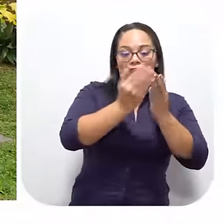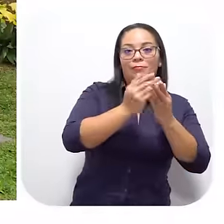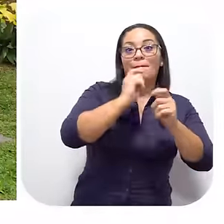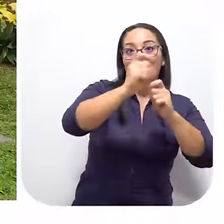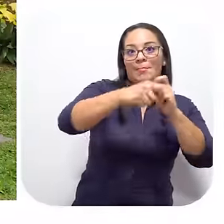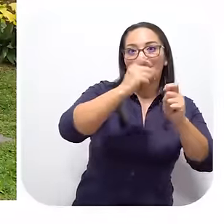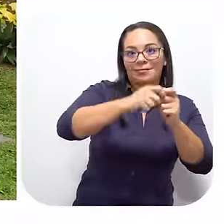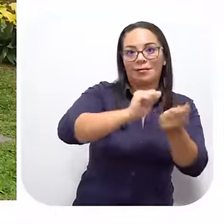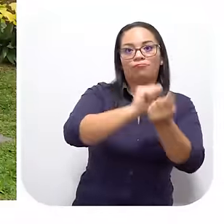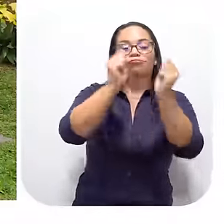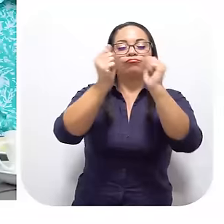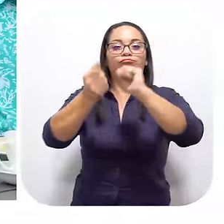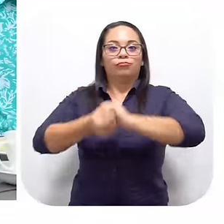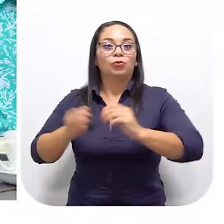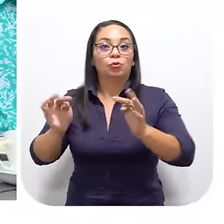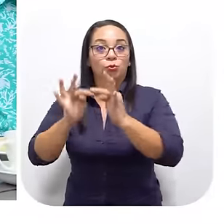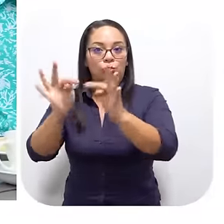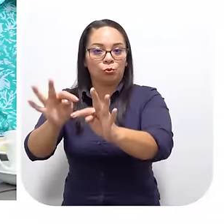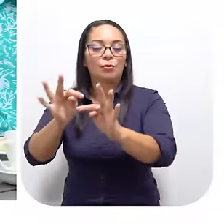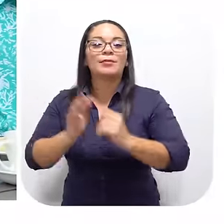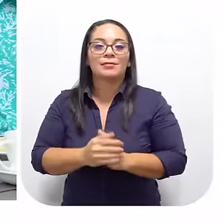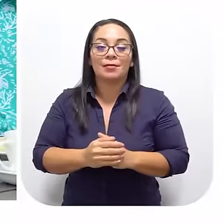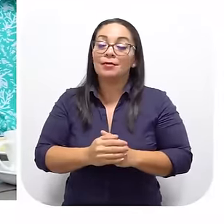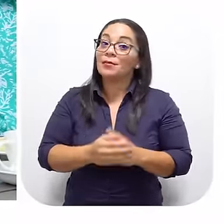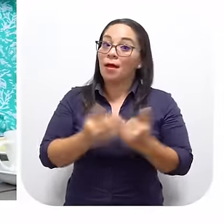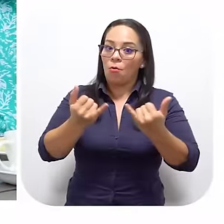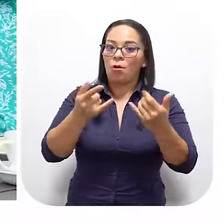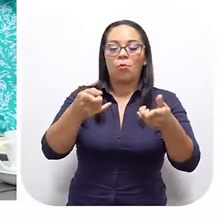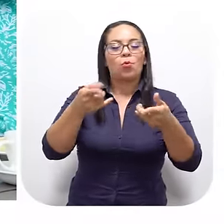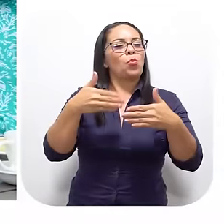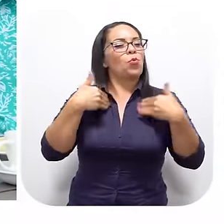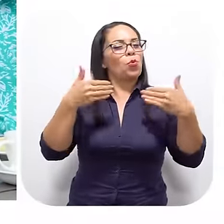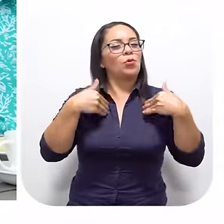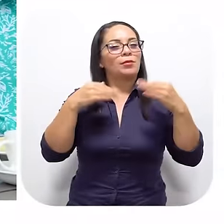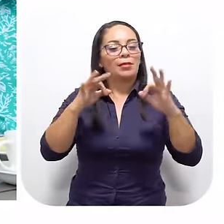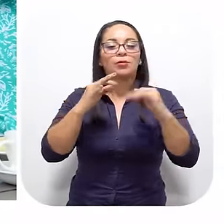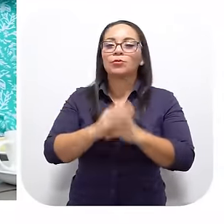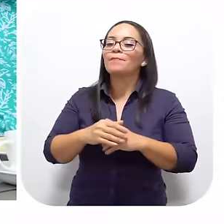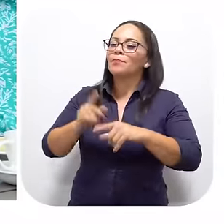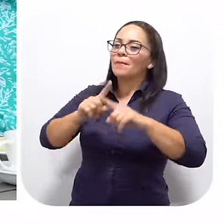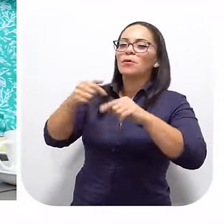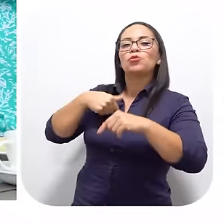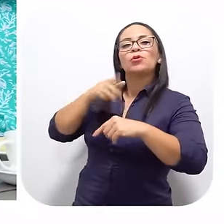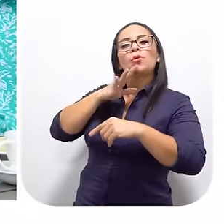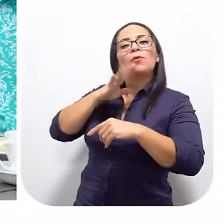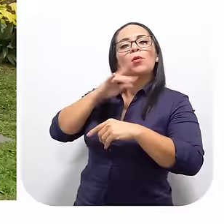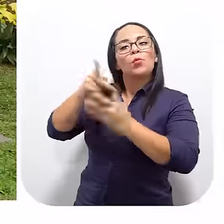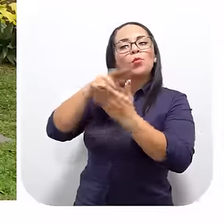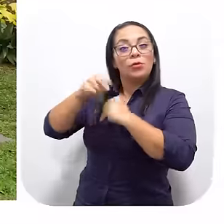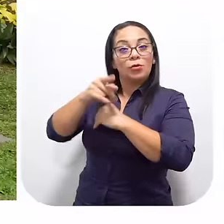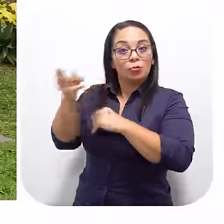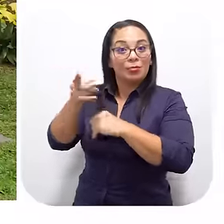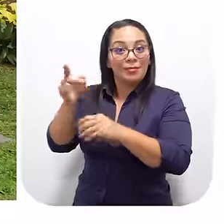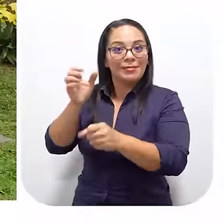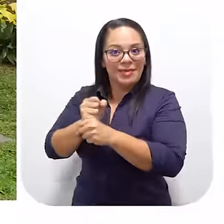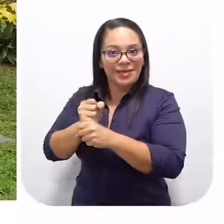Embarcaciones de pesca Y cambiarlas A embarcaciones turísticas Y eso nos ha tenido muy contentos Bueno,